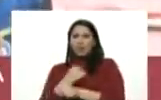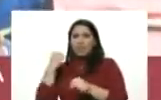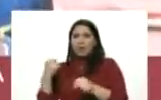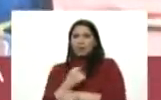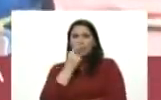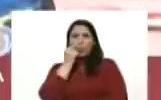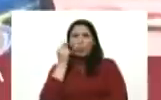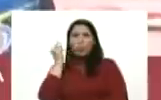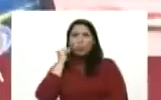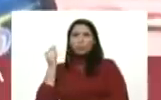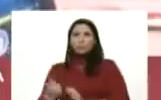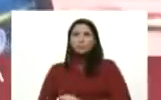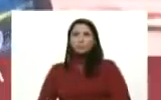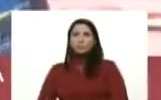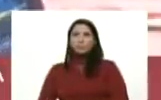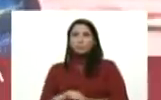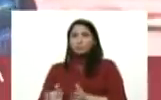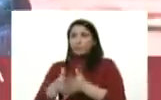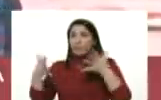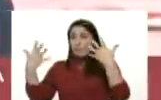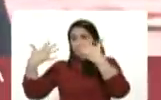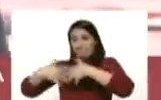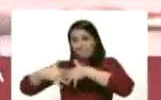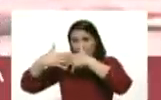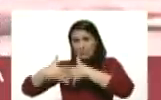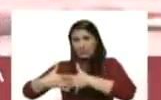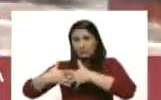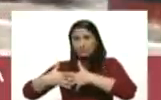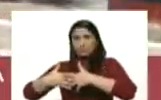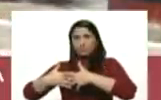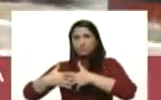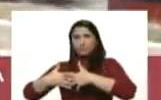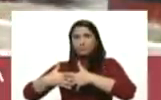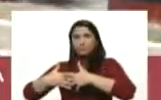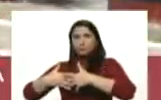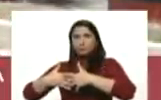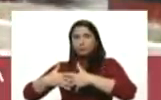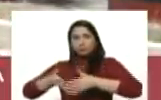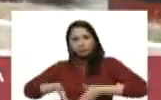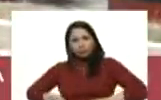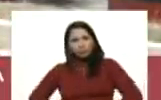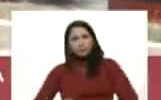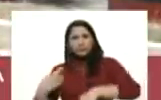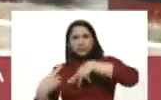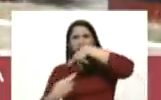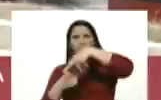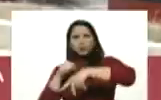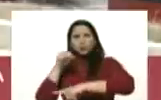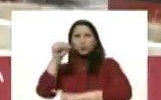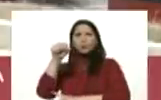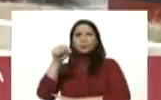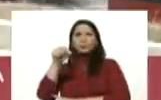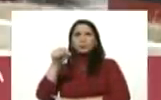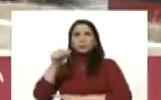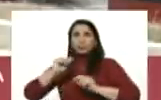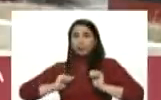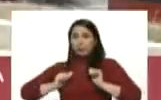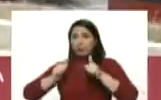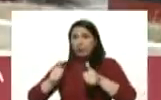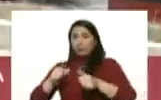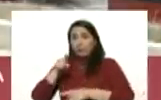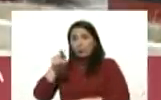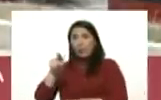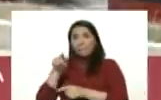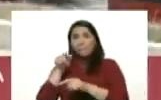y trabajadoras de esta gran planta de esta gran empresa nacida en revolución iniciada por usted